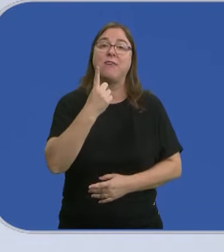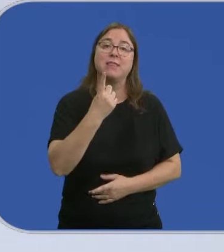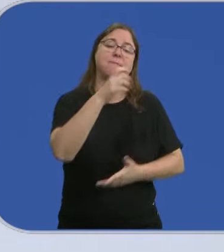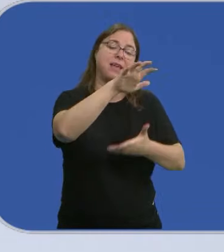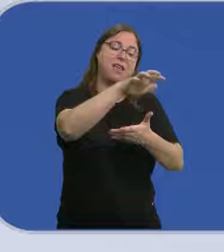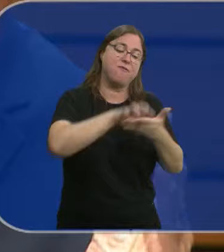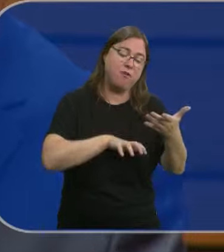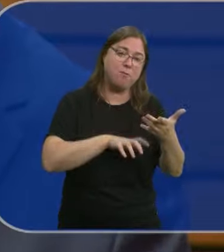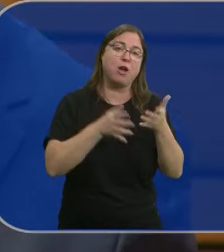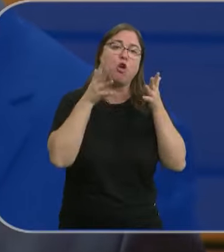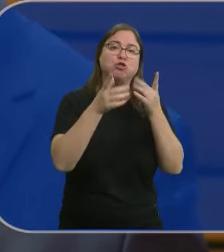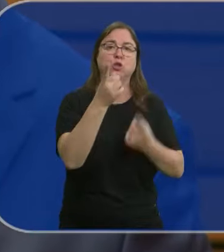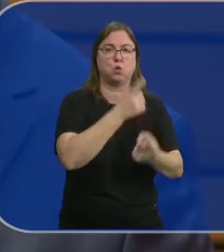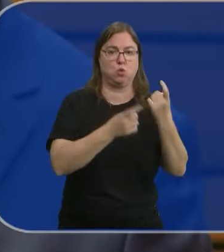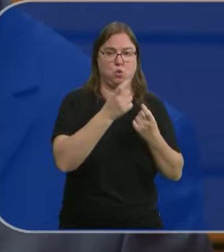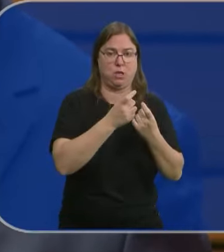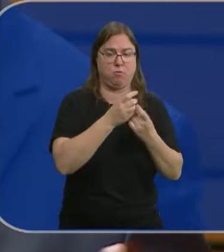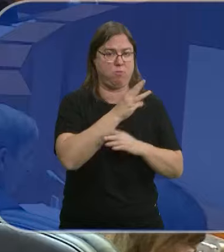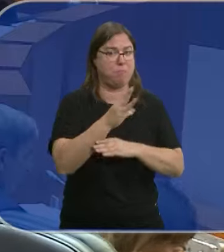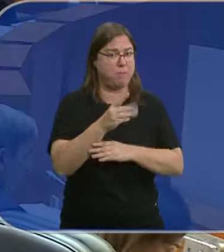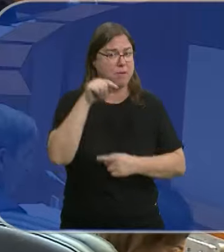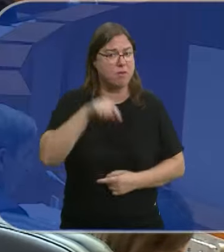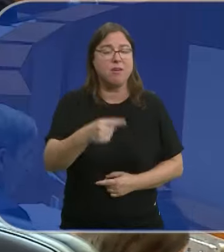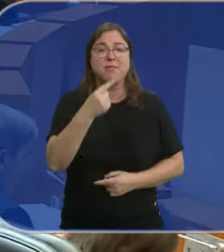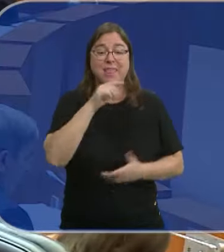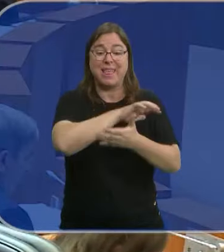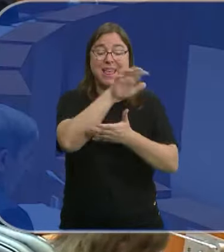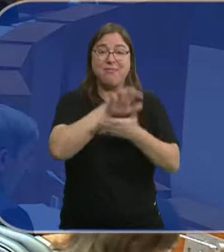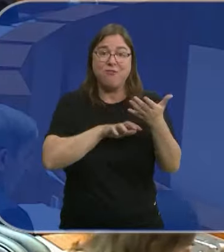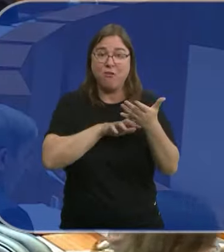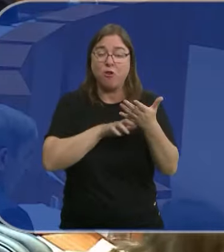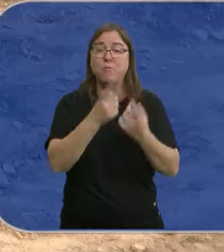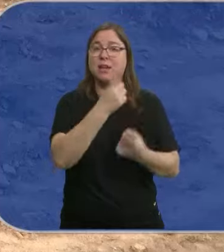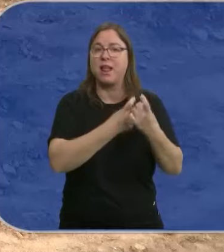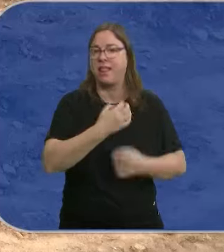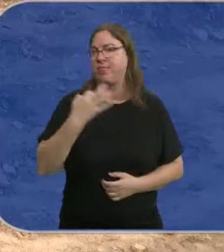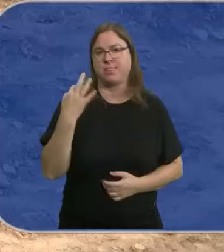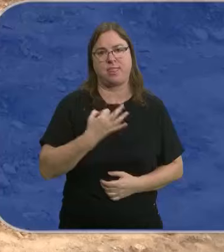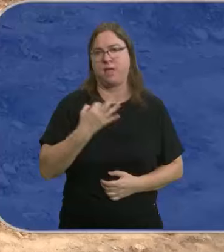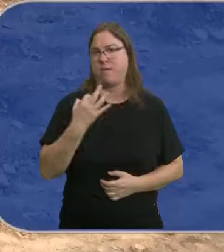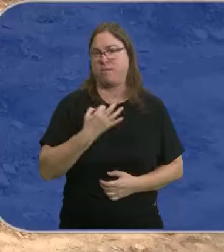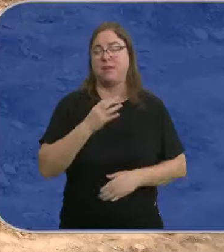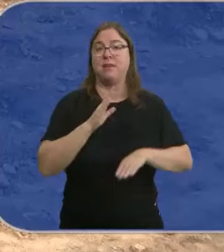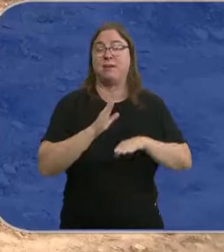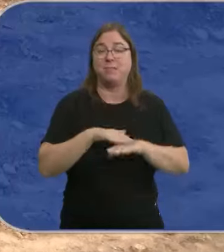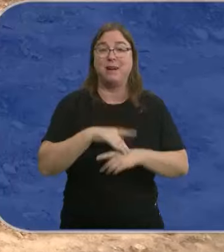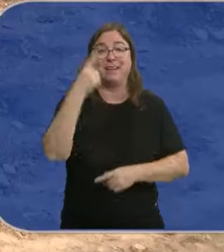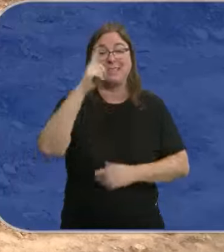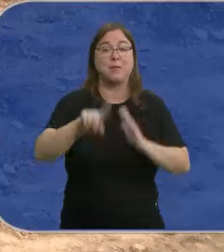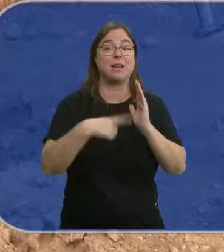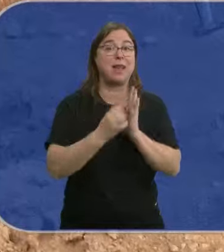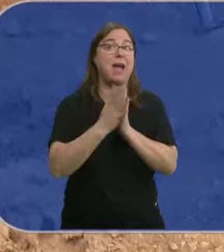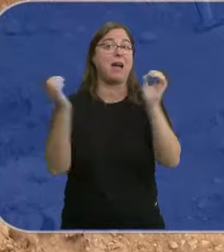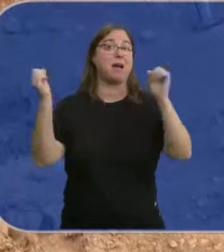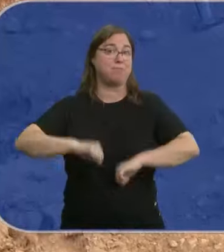informe del Consejo Consultivo. El Partido Popular asegura hoy que ese informe al consultivo es determinante para saber si la ley que